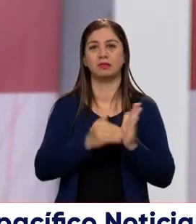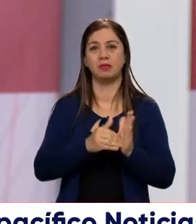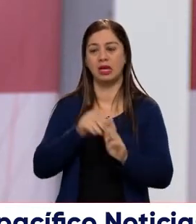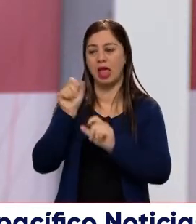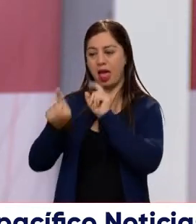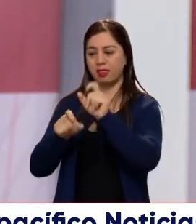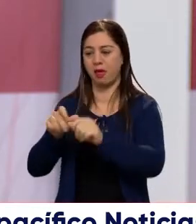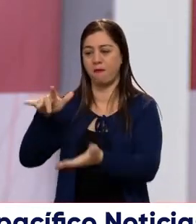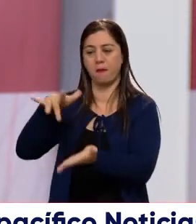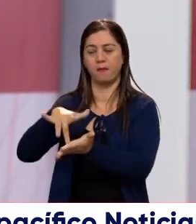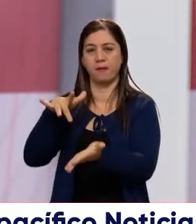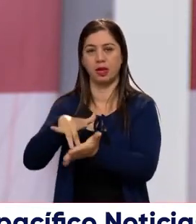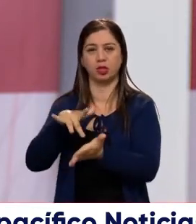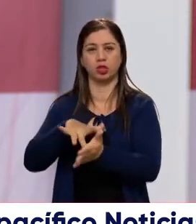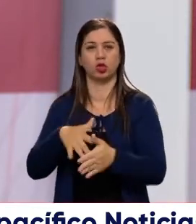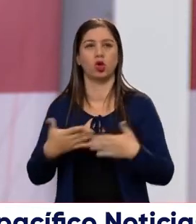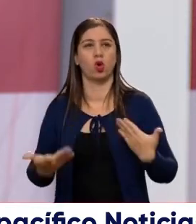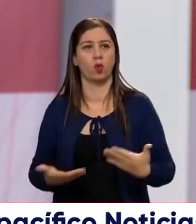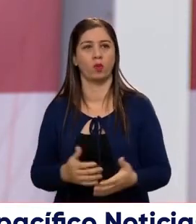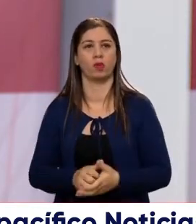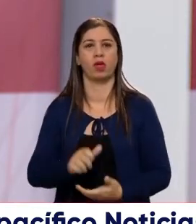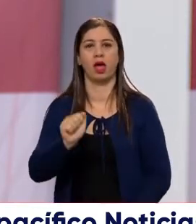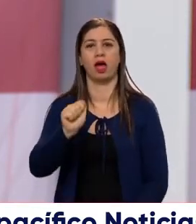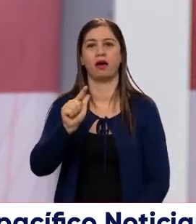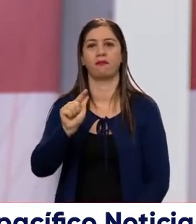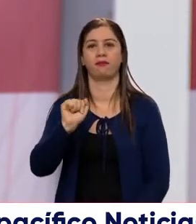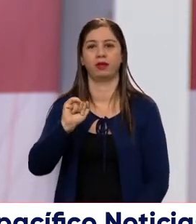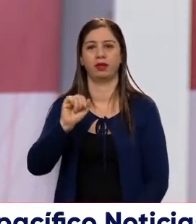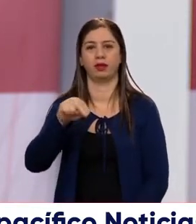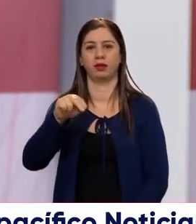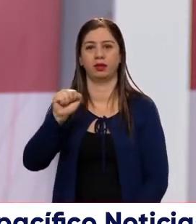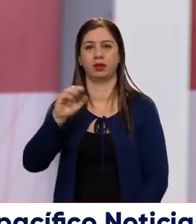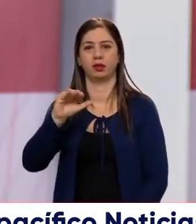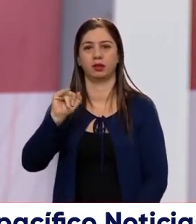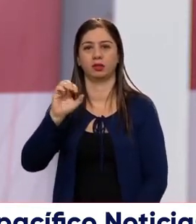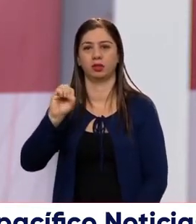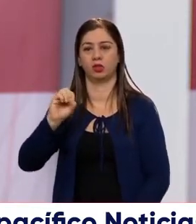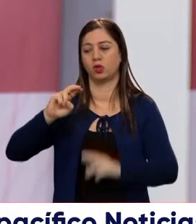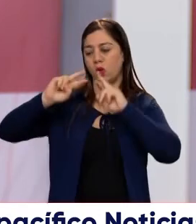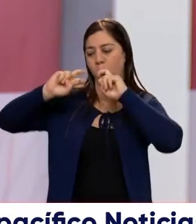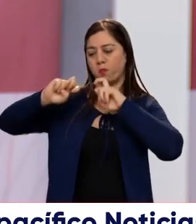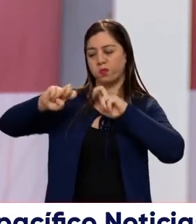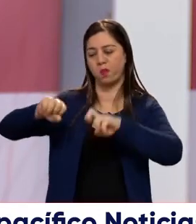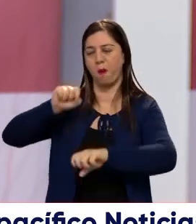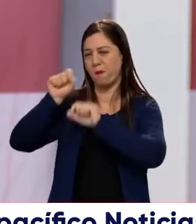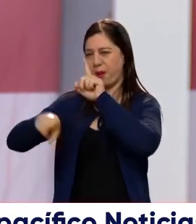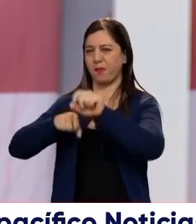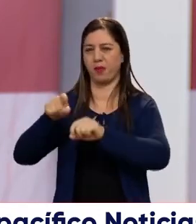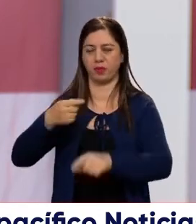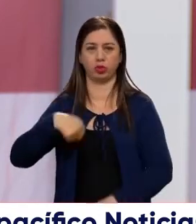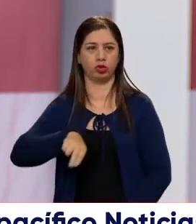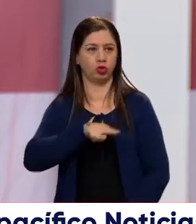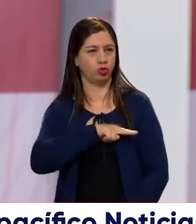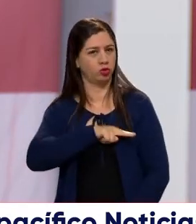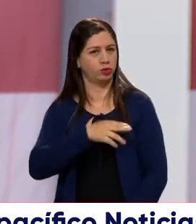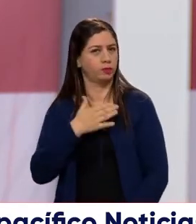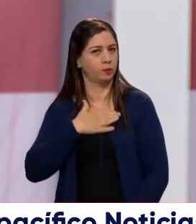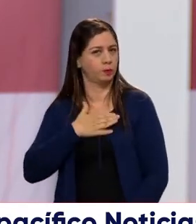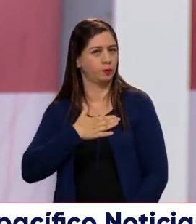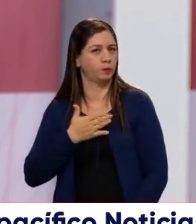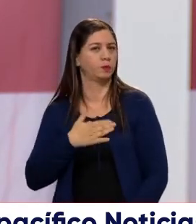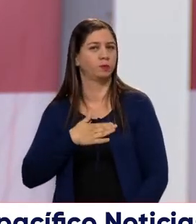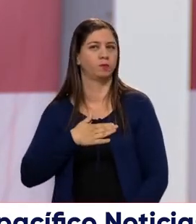presenciales, y se hacen por un método que se llama afijación simple, donde el investigador, director del estudio, nosotros, decimos,